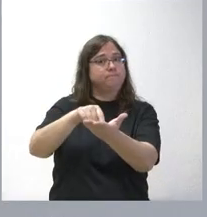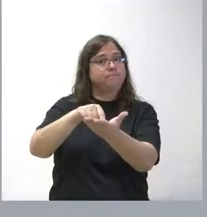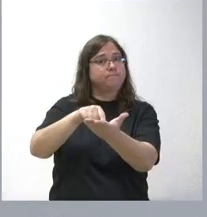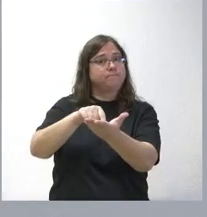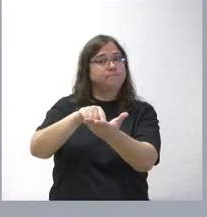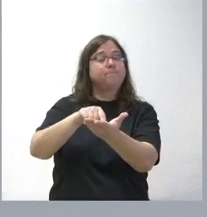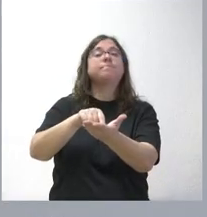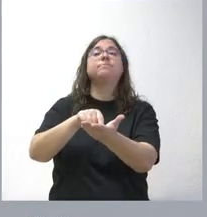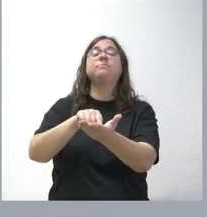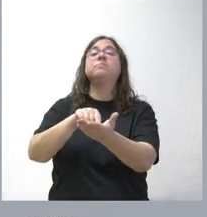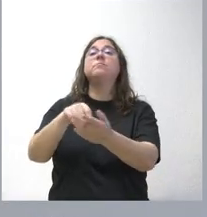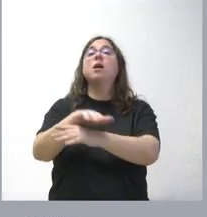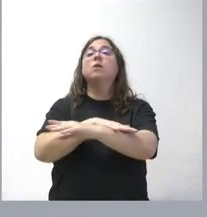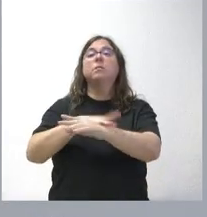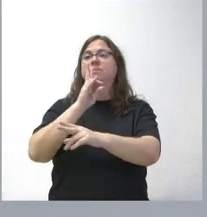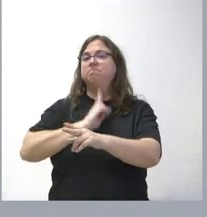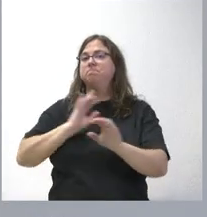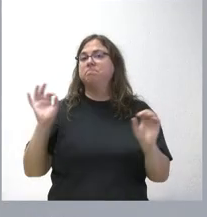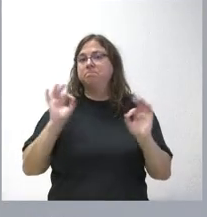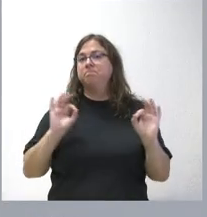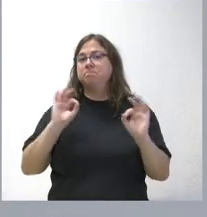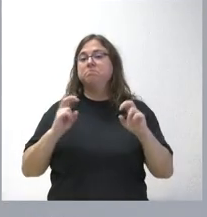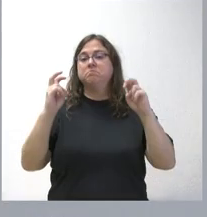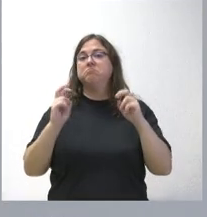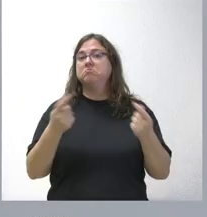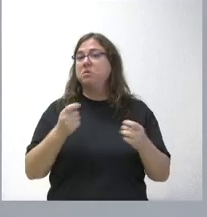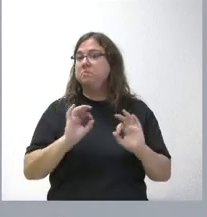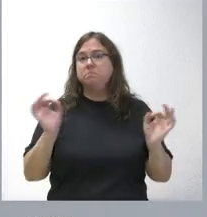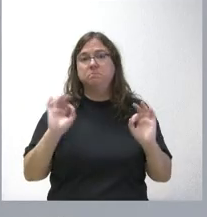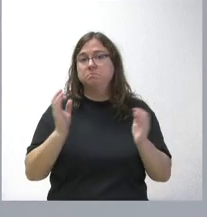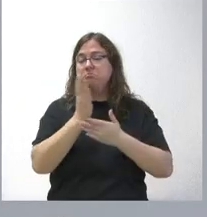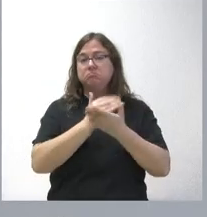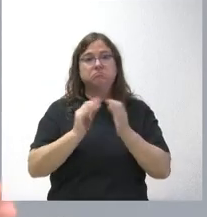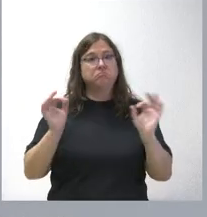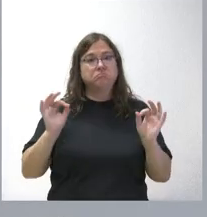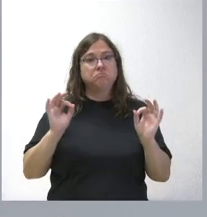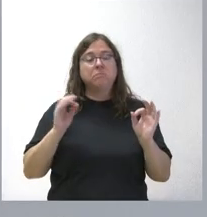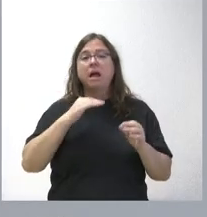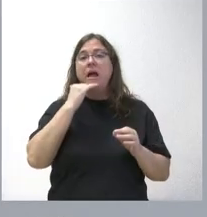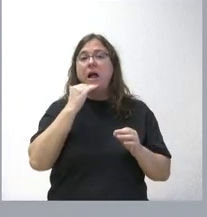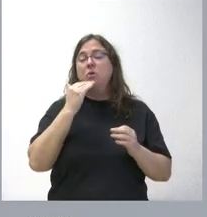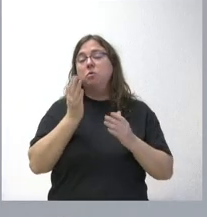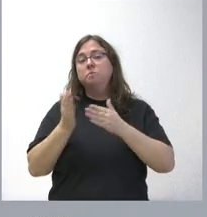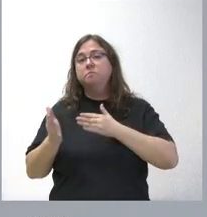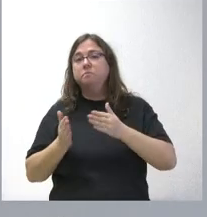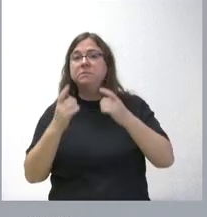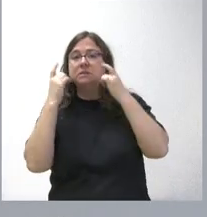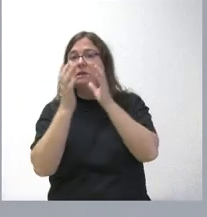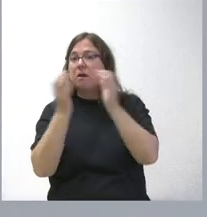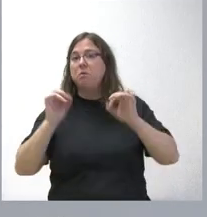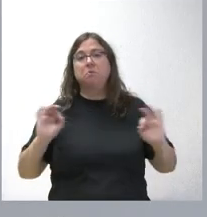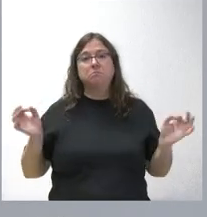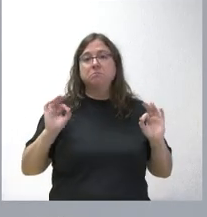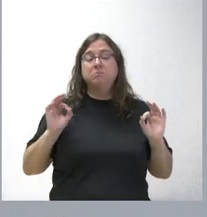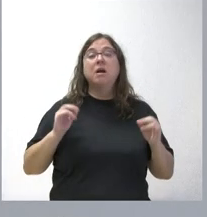Gobierno decidió no responder, no sentarse a negociar con la comunidad autónoma, no establecer un cauce de intentar un acuerdo, nos